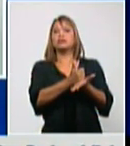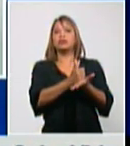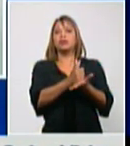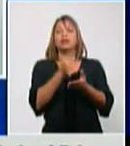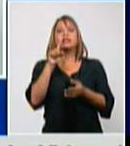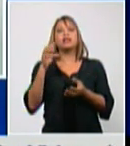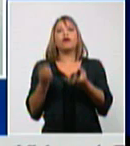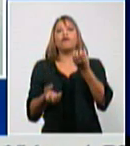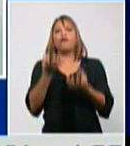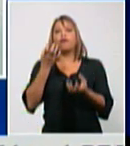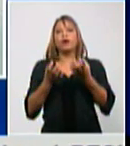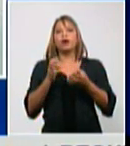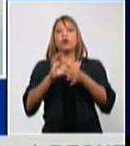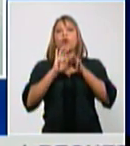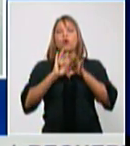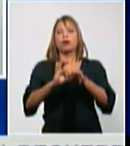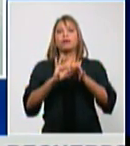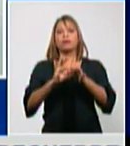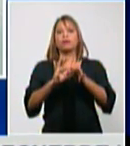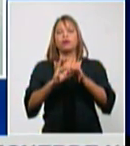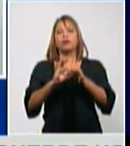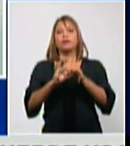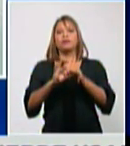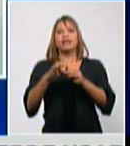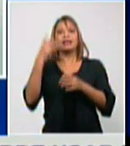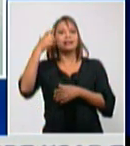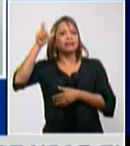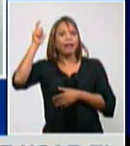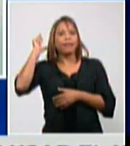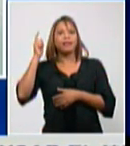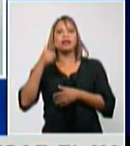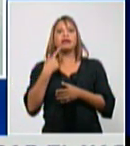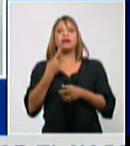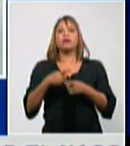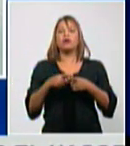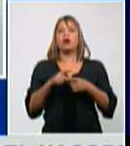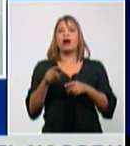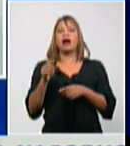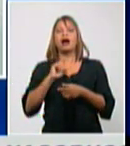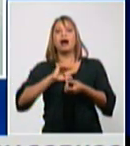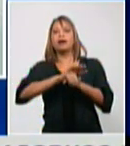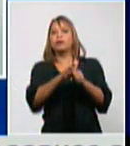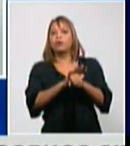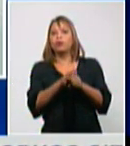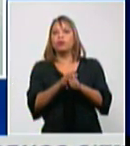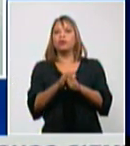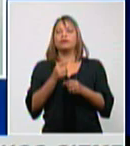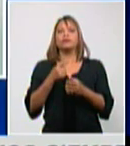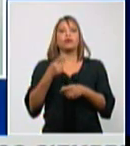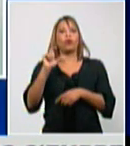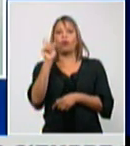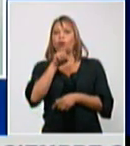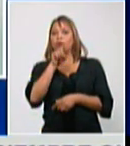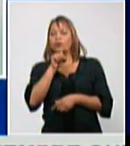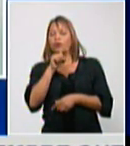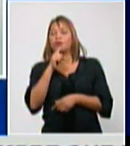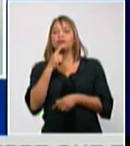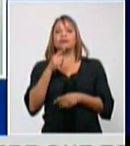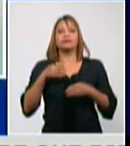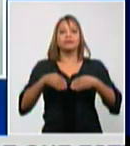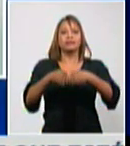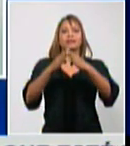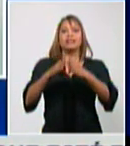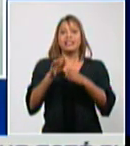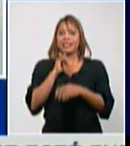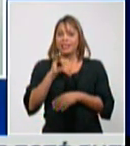Guanabacoa Sandino Arroyo Naranjo Bauta La Tuna Santa Clara Cotorro Madura San Miguel de Padrón y San José